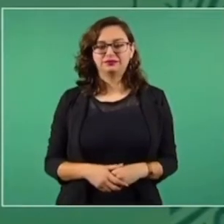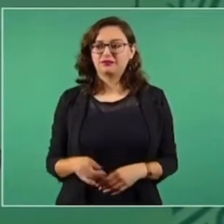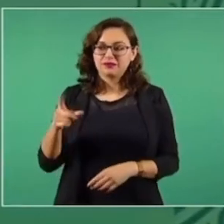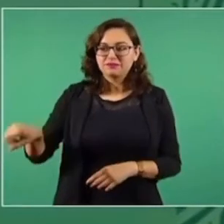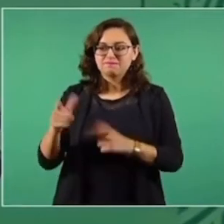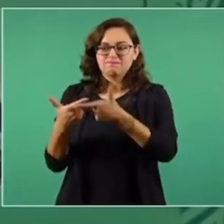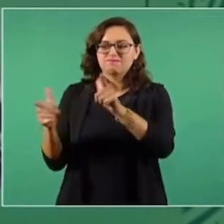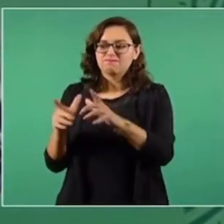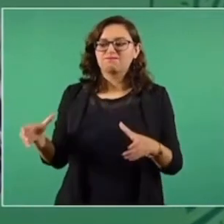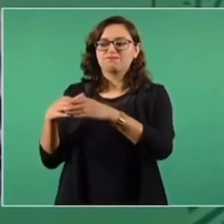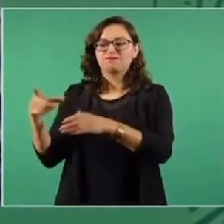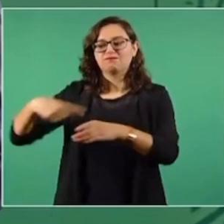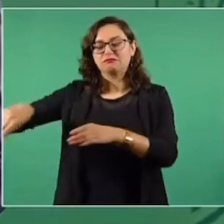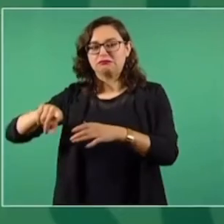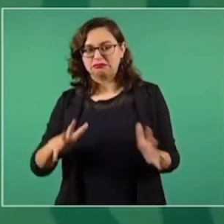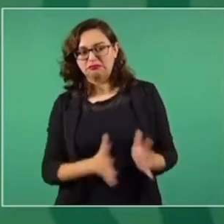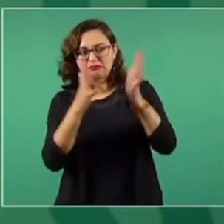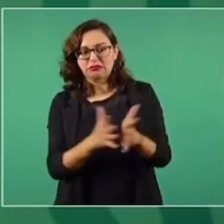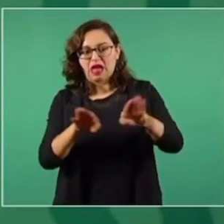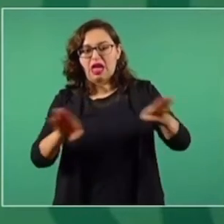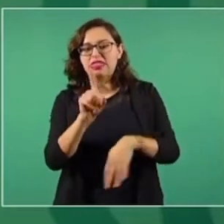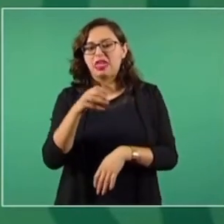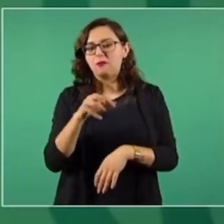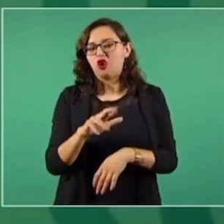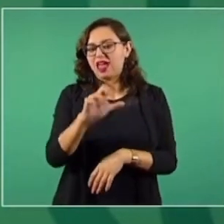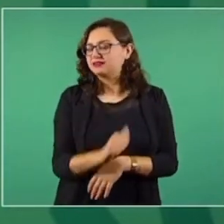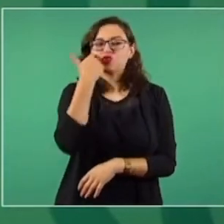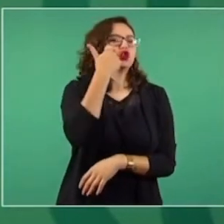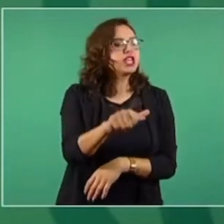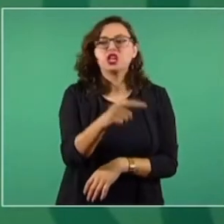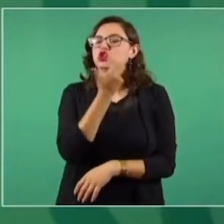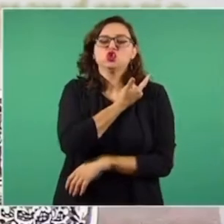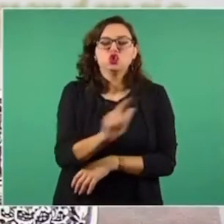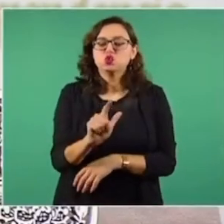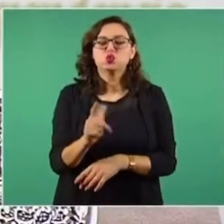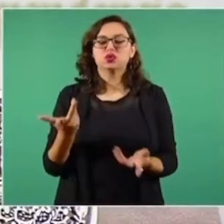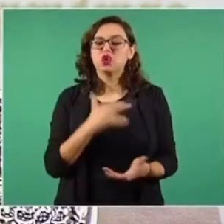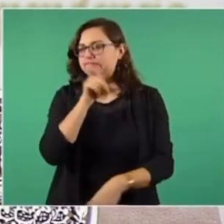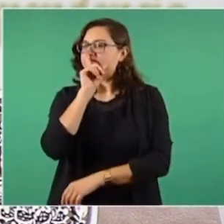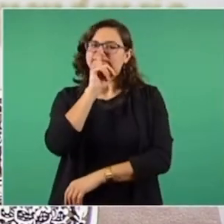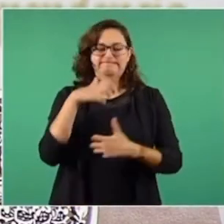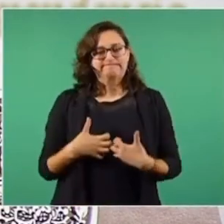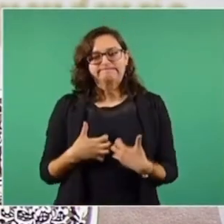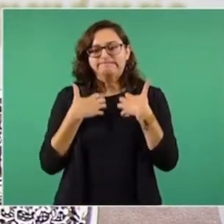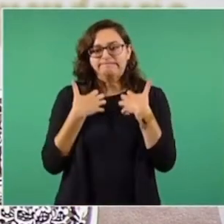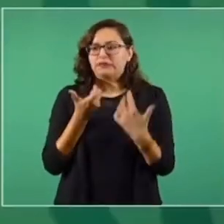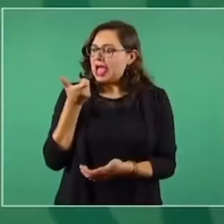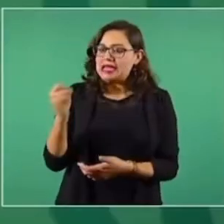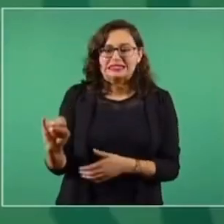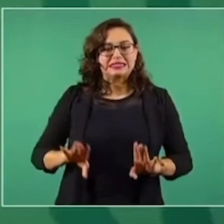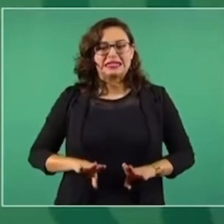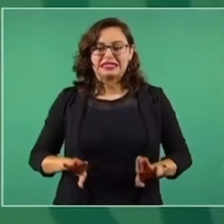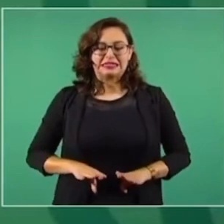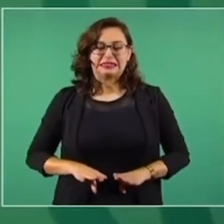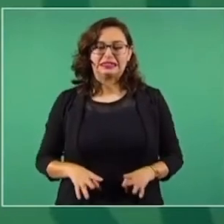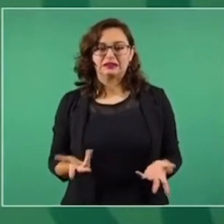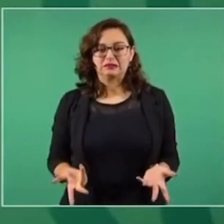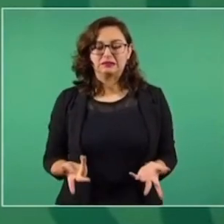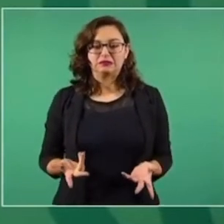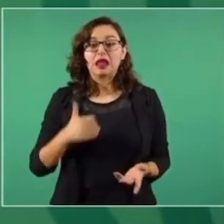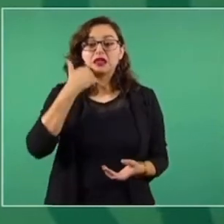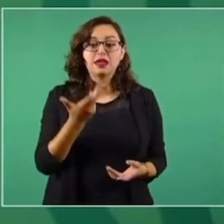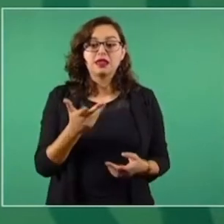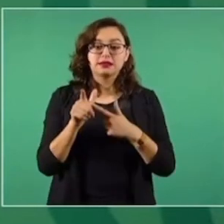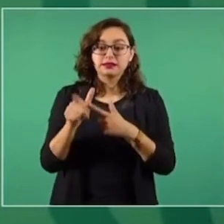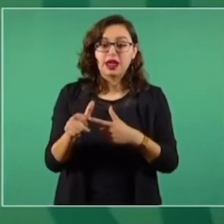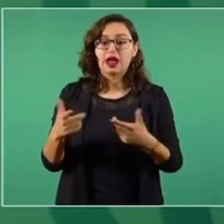Son estos grupos antidemocráticos, defensores del régimen de corrupción. Los que no quieren que avancemos. Quieren que siga la partidocracia,